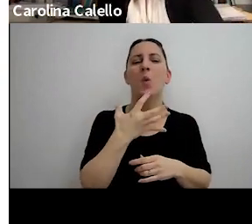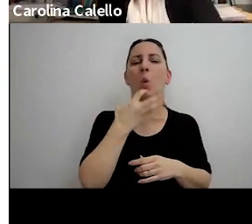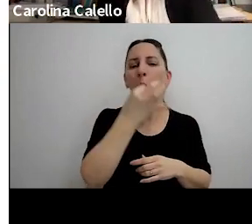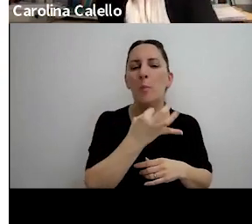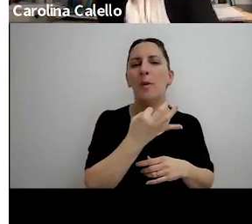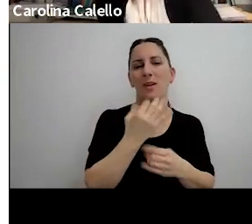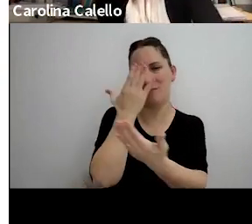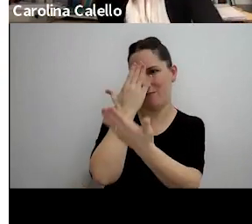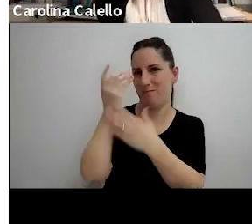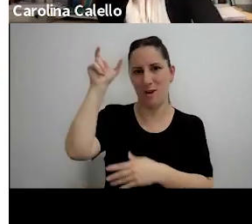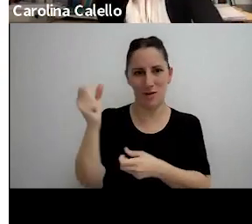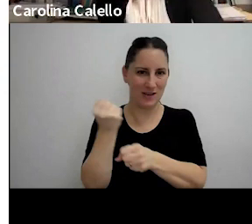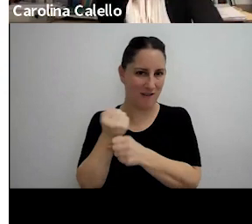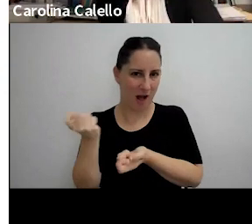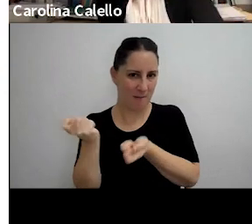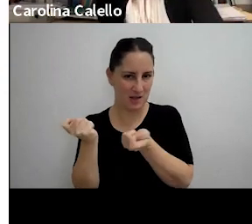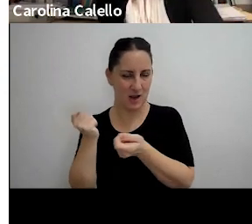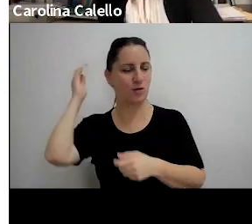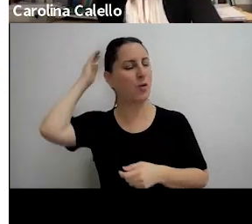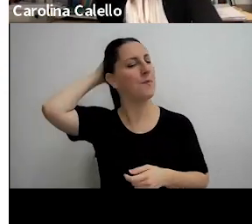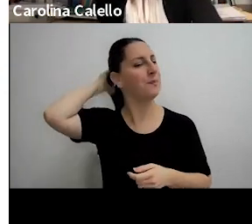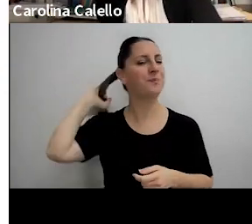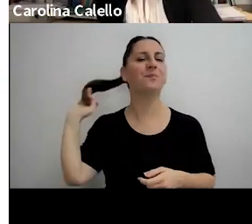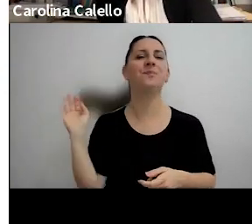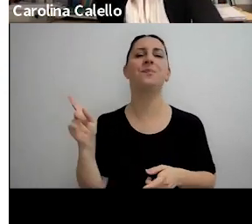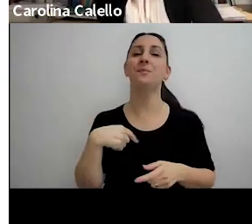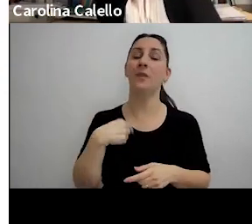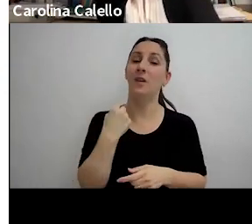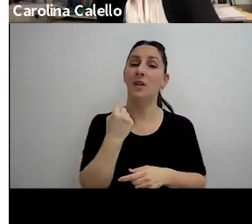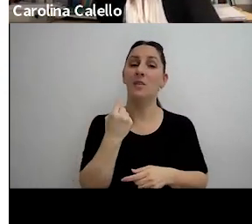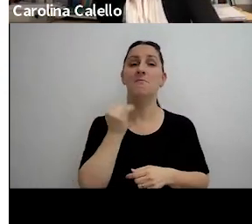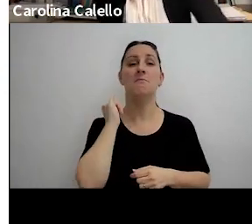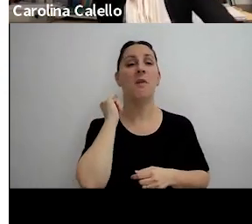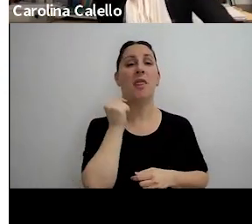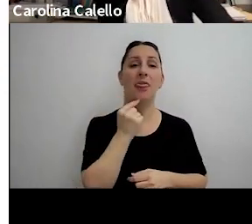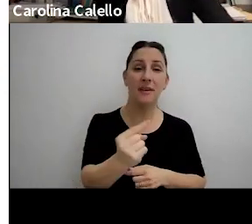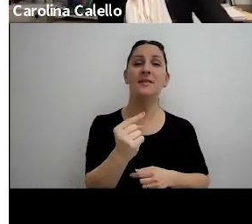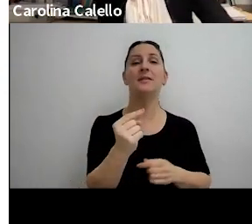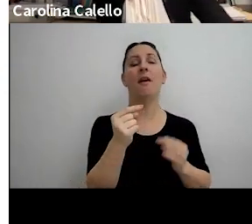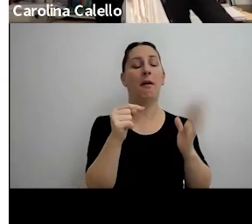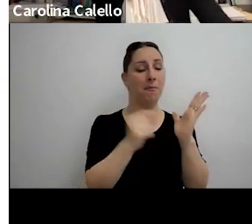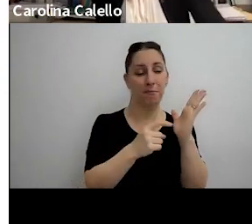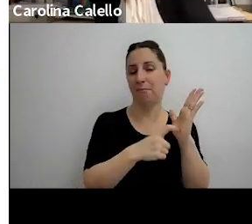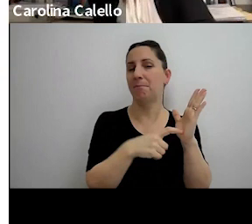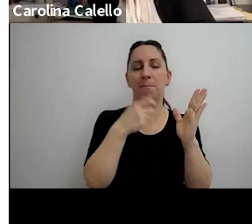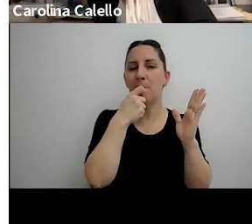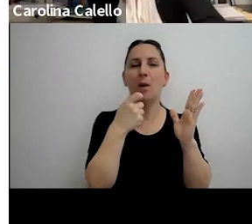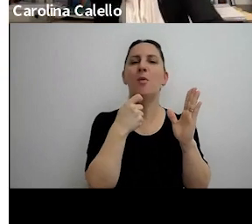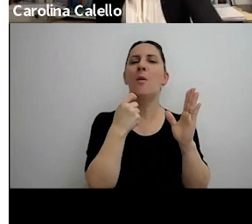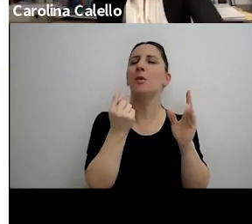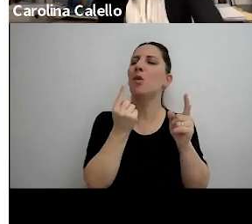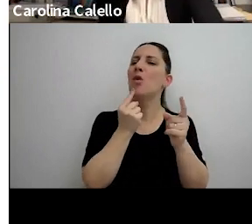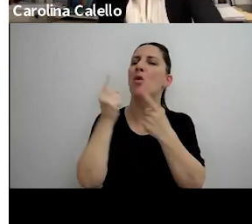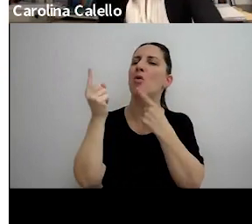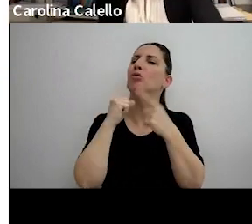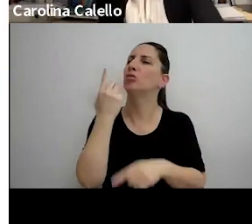funcionario ahora las manifestaciones que diga por ejemplo se le consulta al